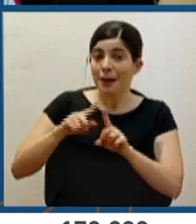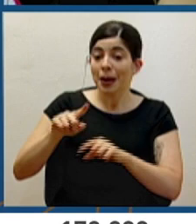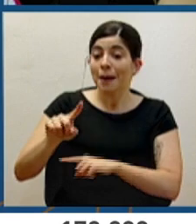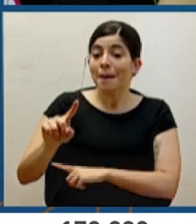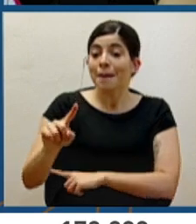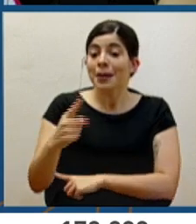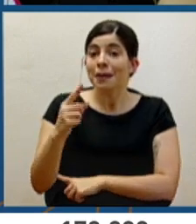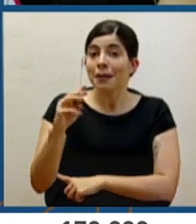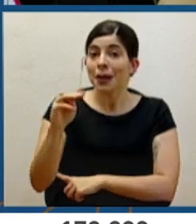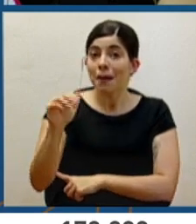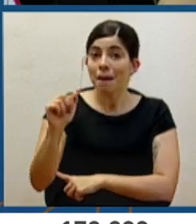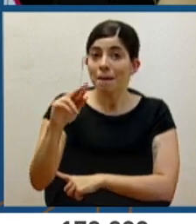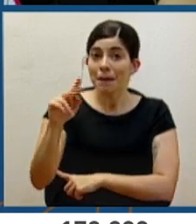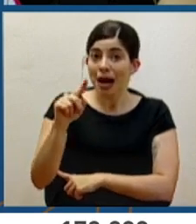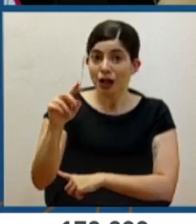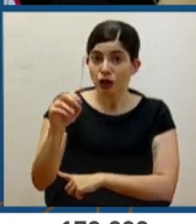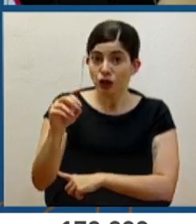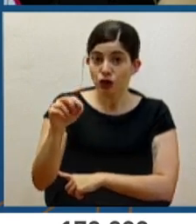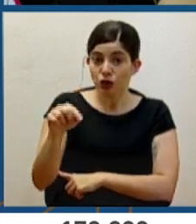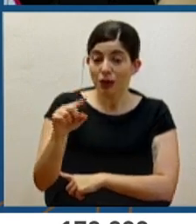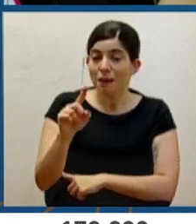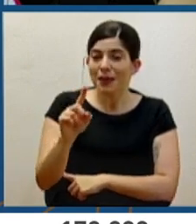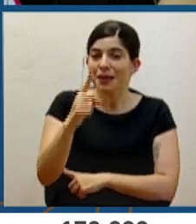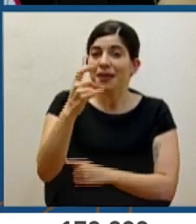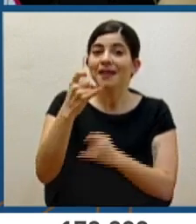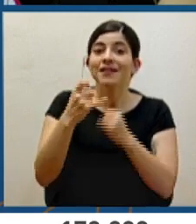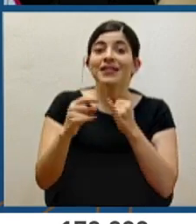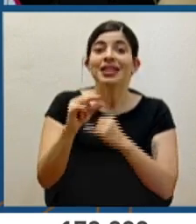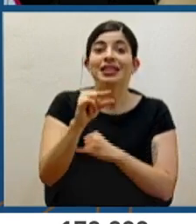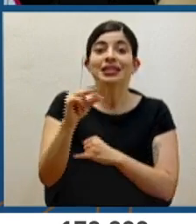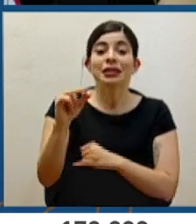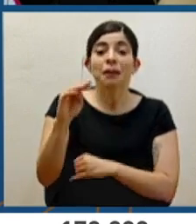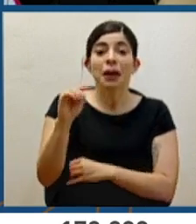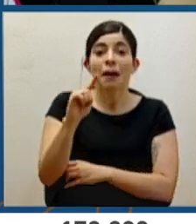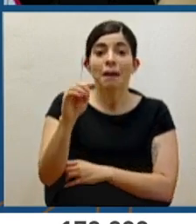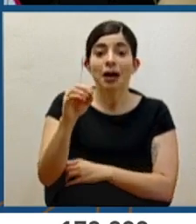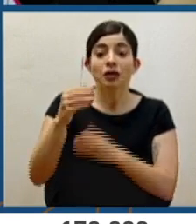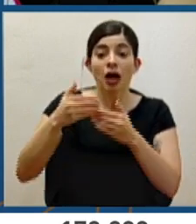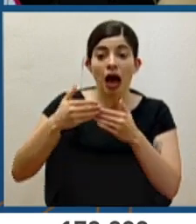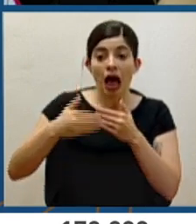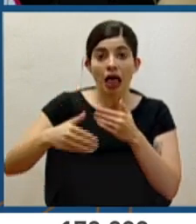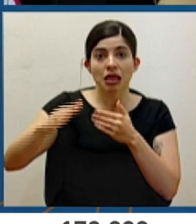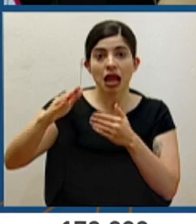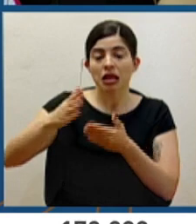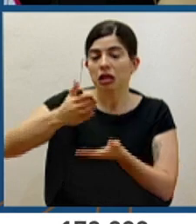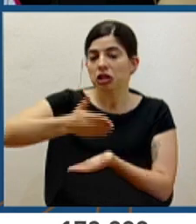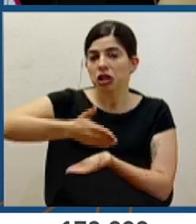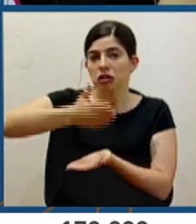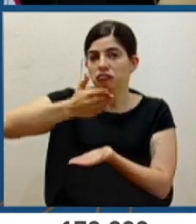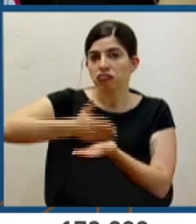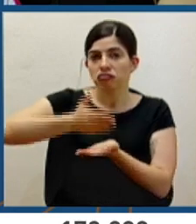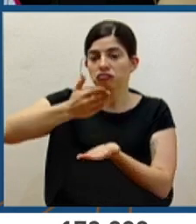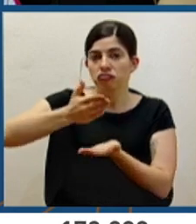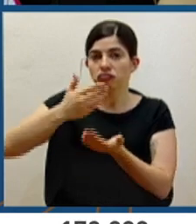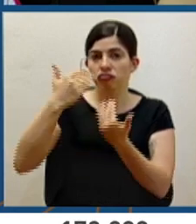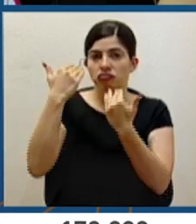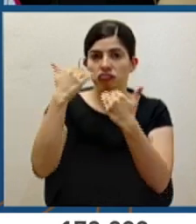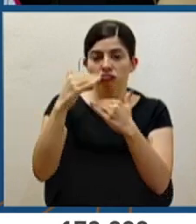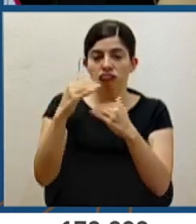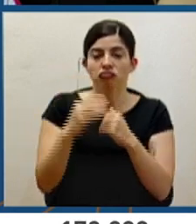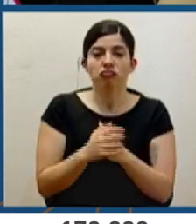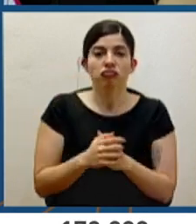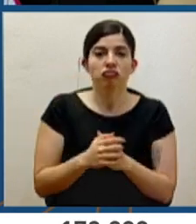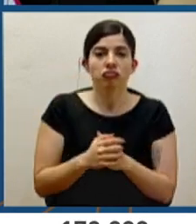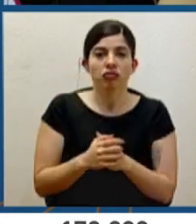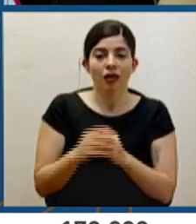primer fin de semana de marzo ya no tendríamos esta medida de prevención